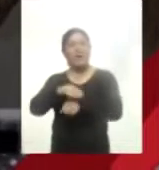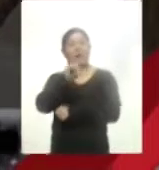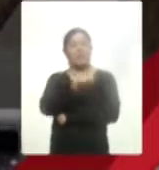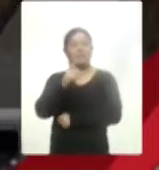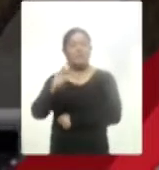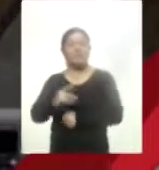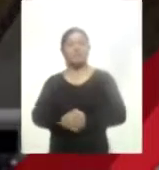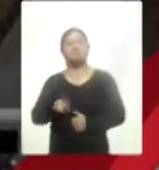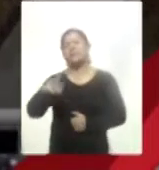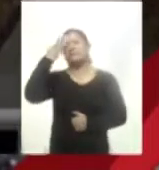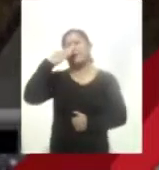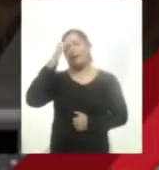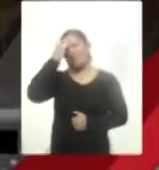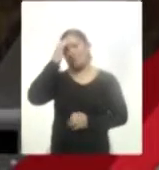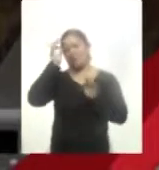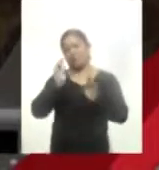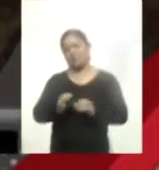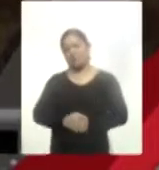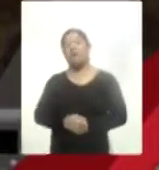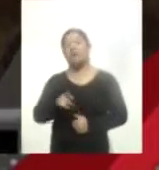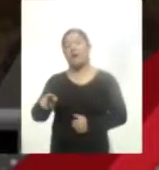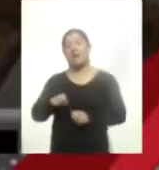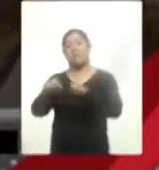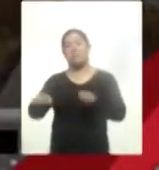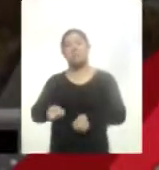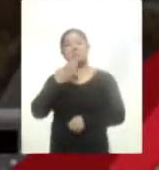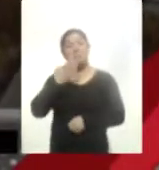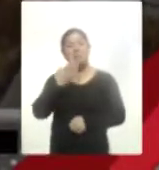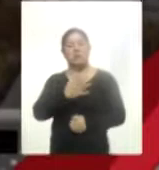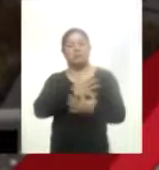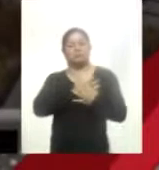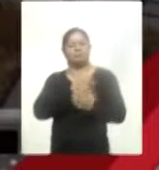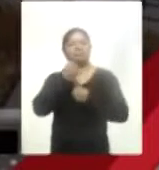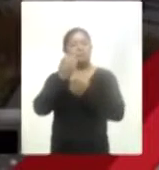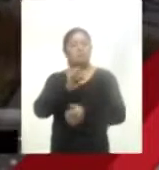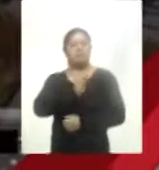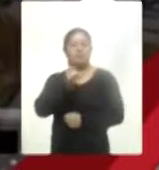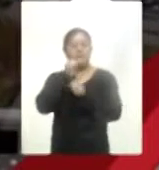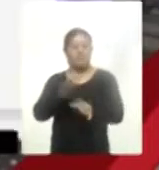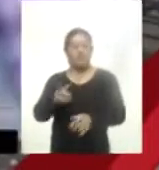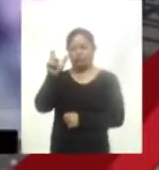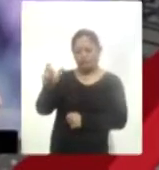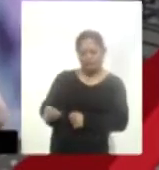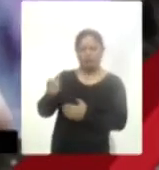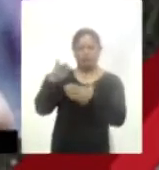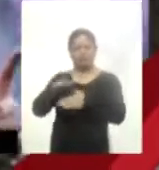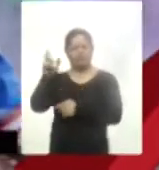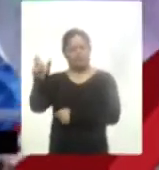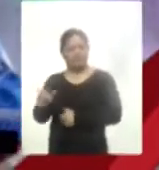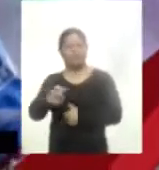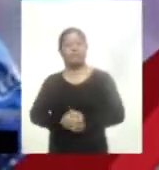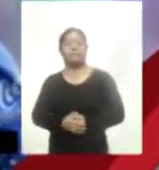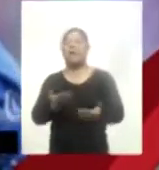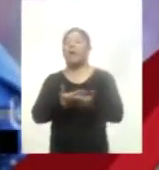bien. Él ama al equipo y es capaz de dar buena y sobre todo verdadera información sobre el mexicano. El ahora